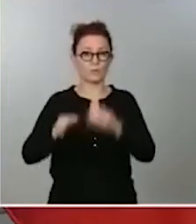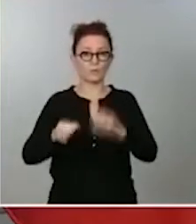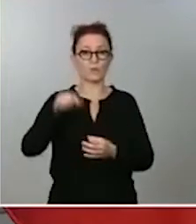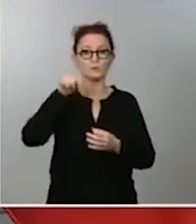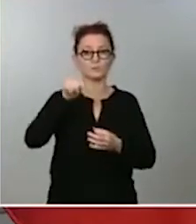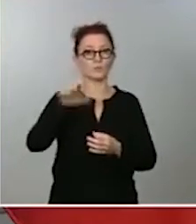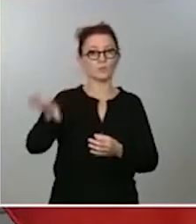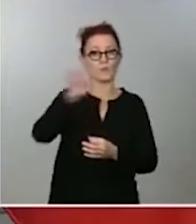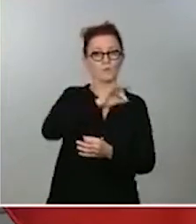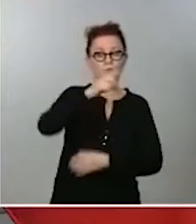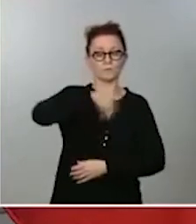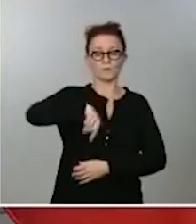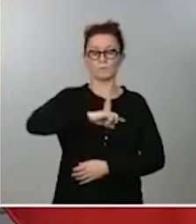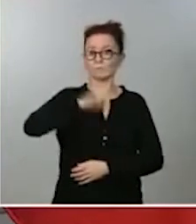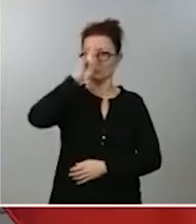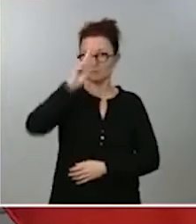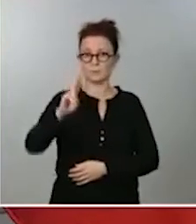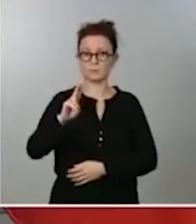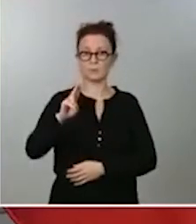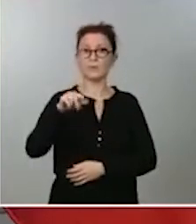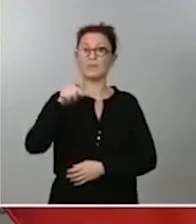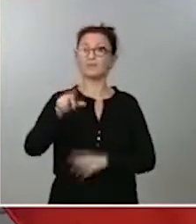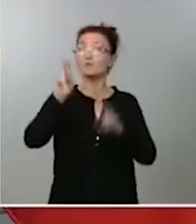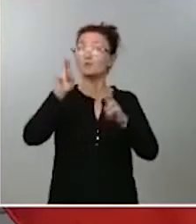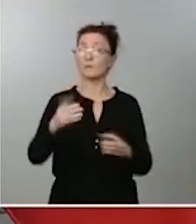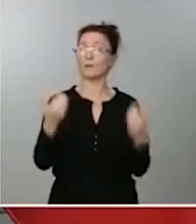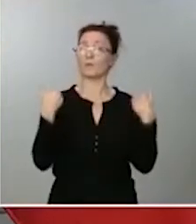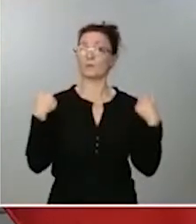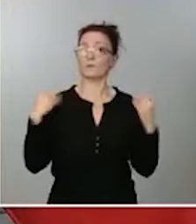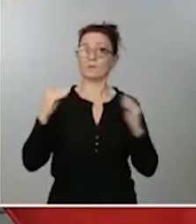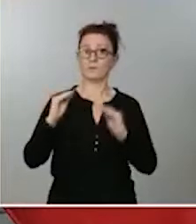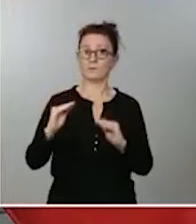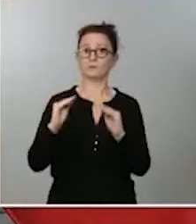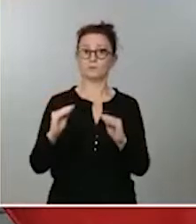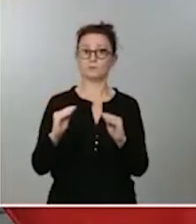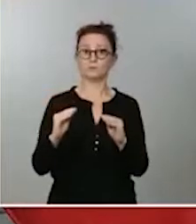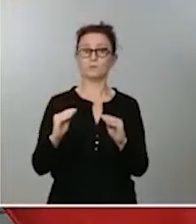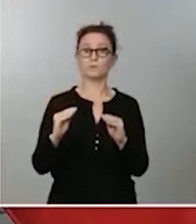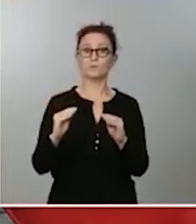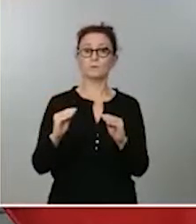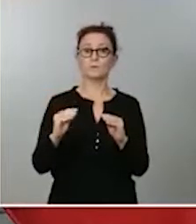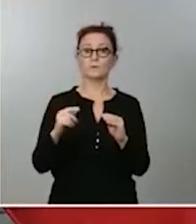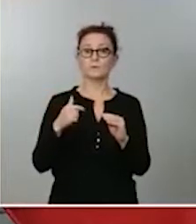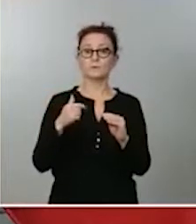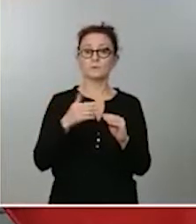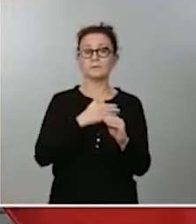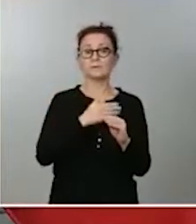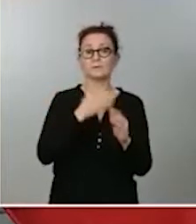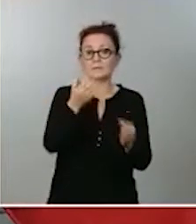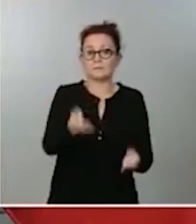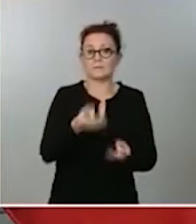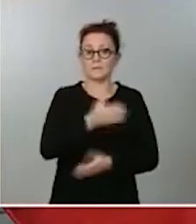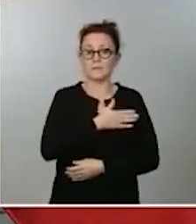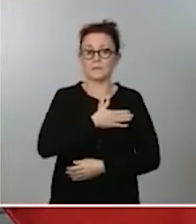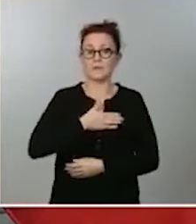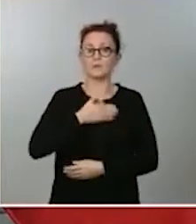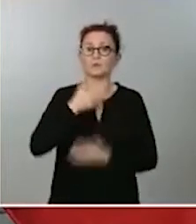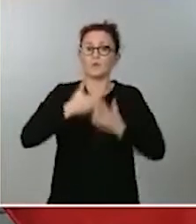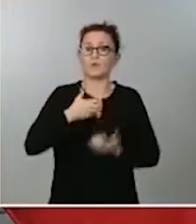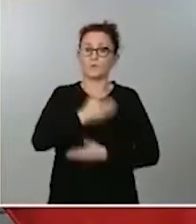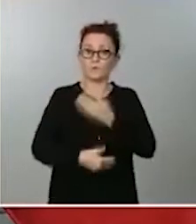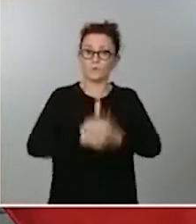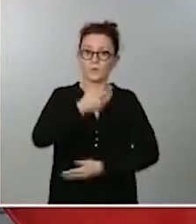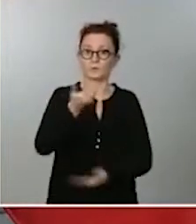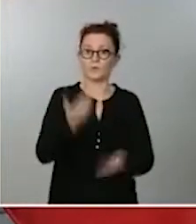competencias y, por tanto, deseando siempre, que, como no, que el funcionamiento de la justicia permita dar respuesta a la mayor